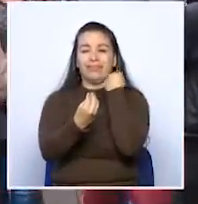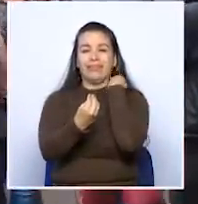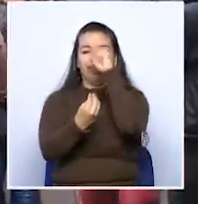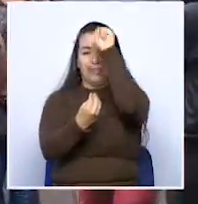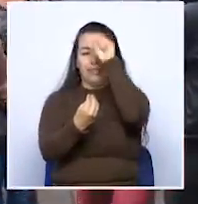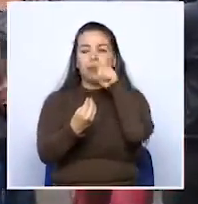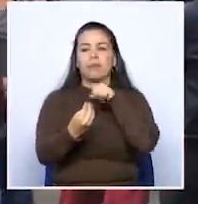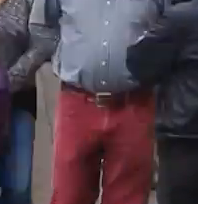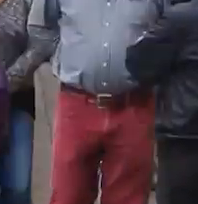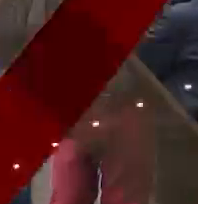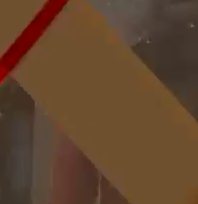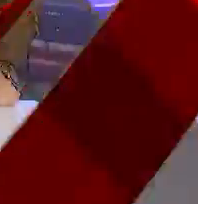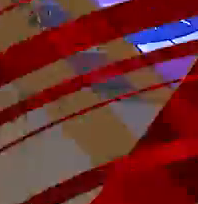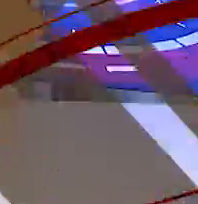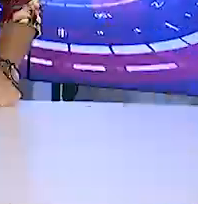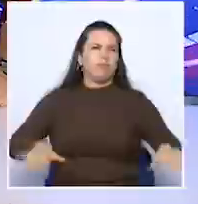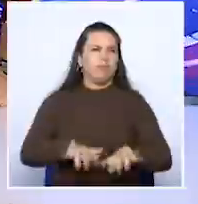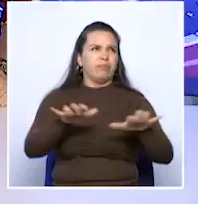rama judicial.